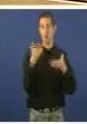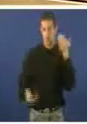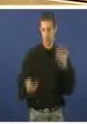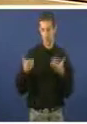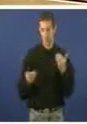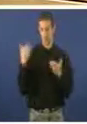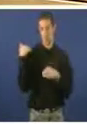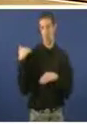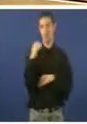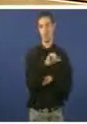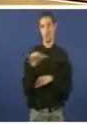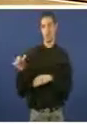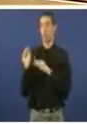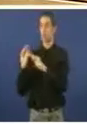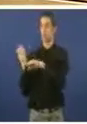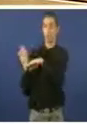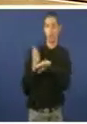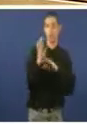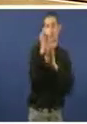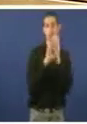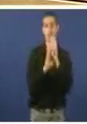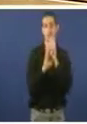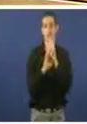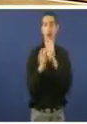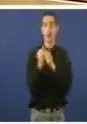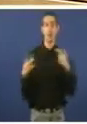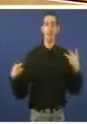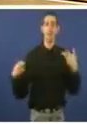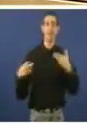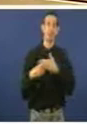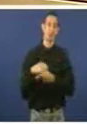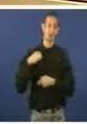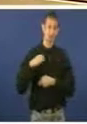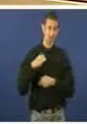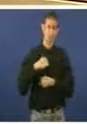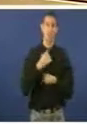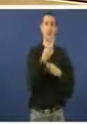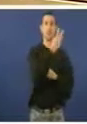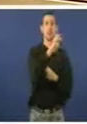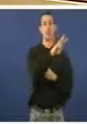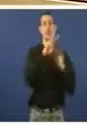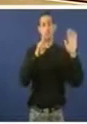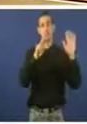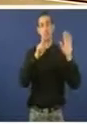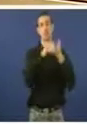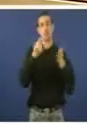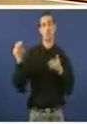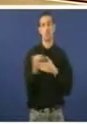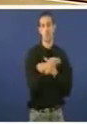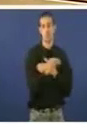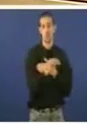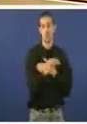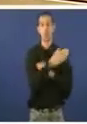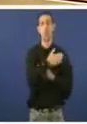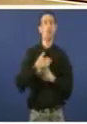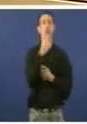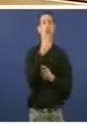A semana pasada, a sanidade de Galega experimentou un recorte de 237 millóns de euros. En termos acumulados, isto quer dicer que nos